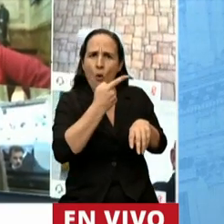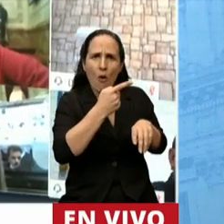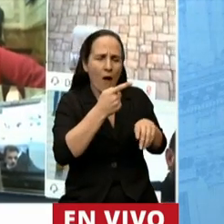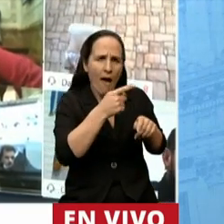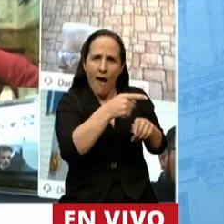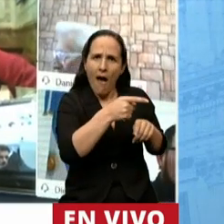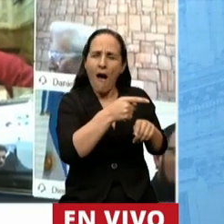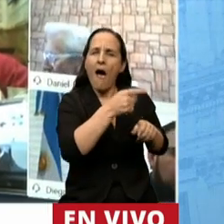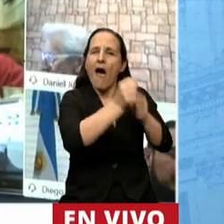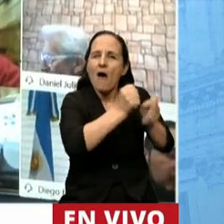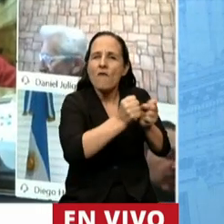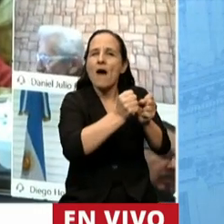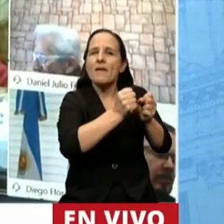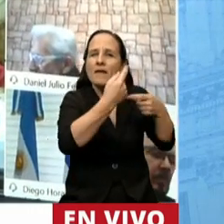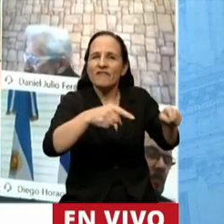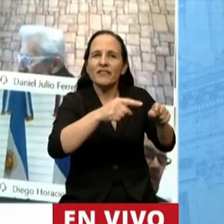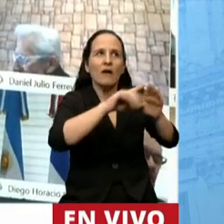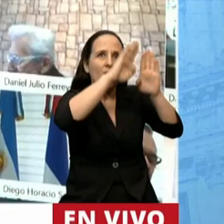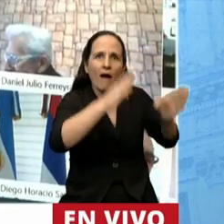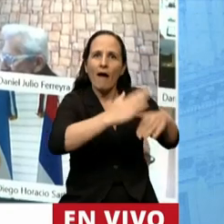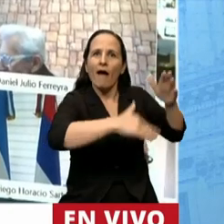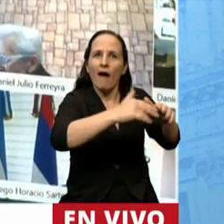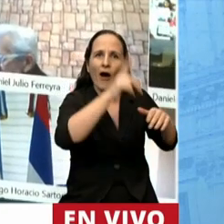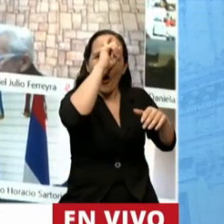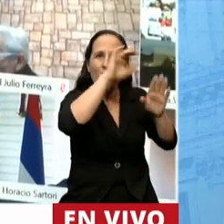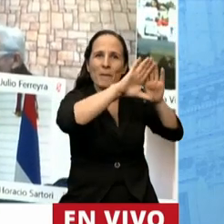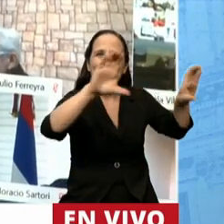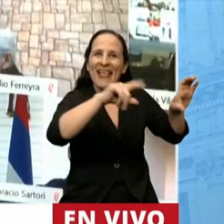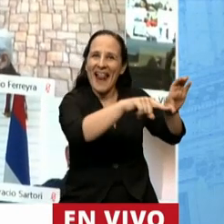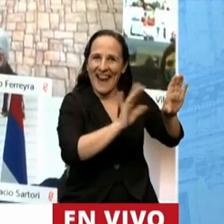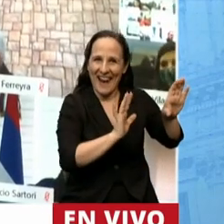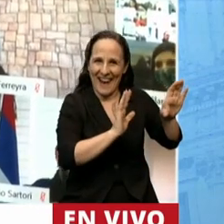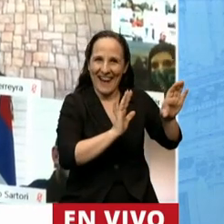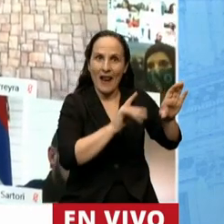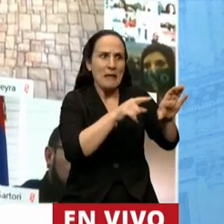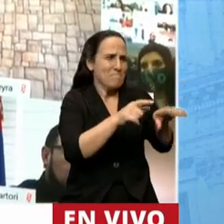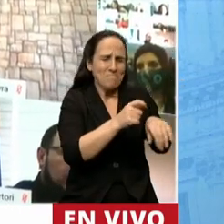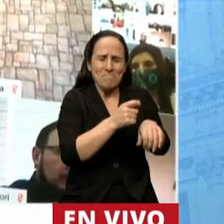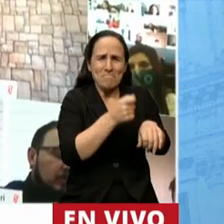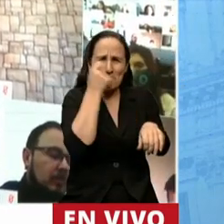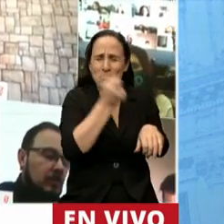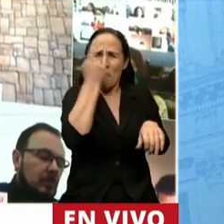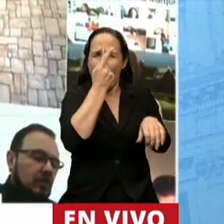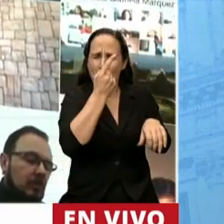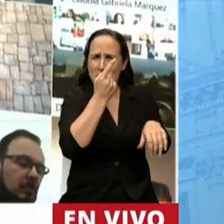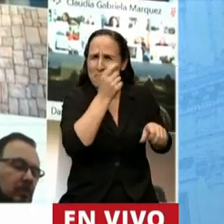fabricaban, se hacían hospitales modulares en poco tiempo, en muy poco tiempo